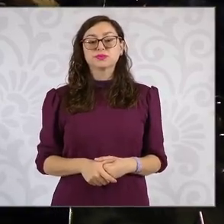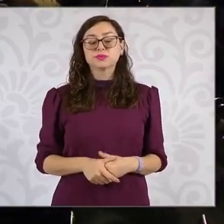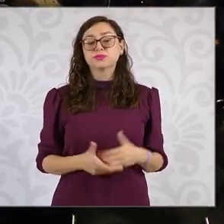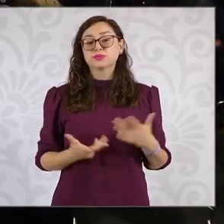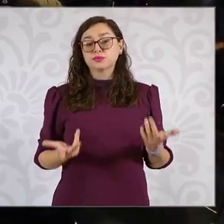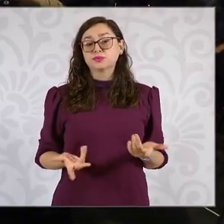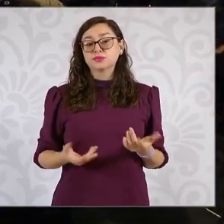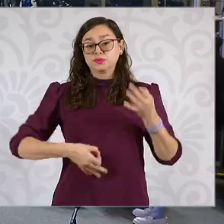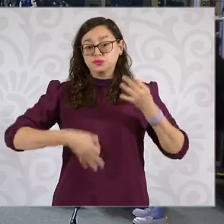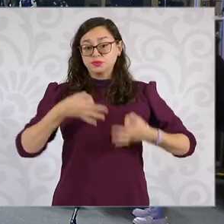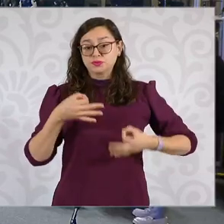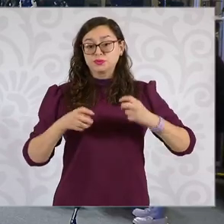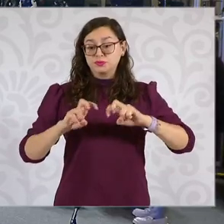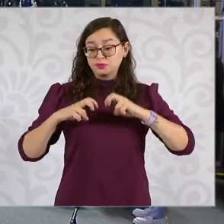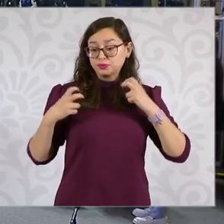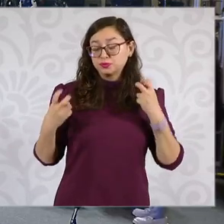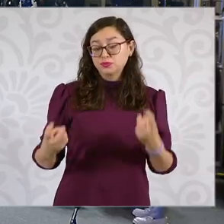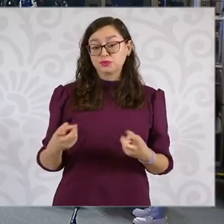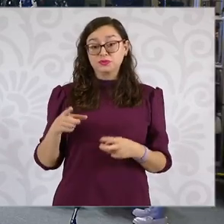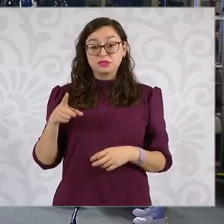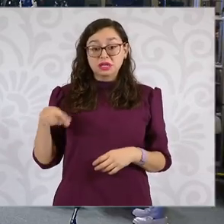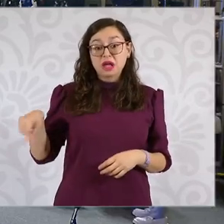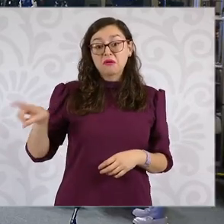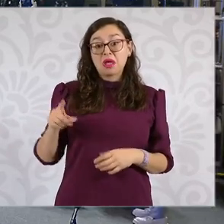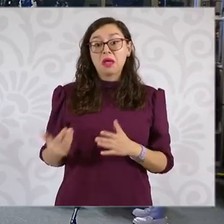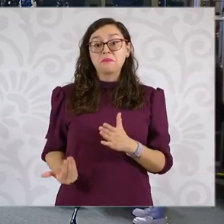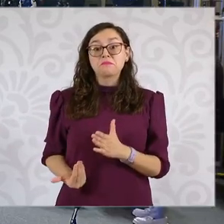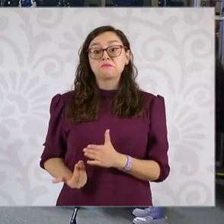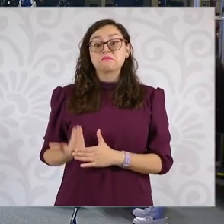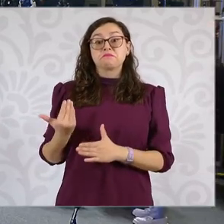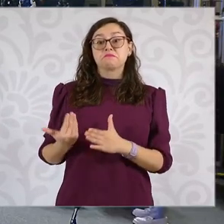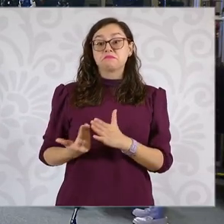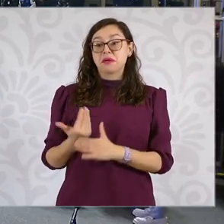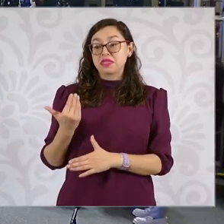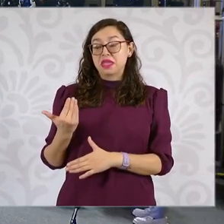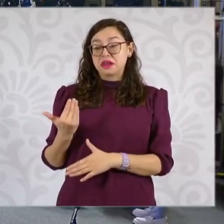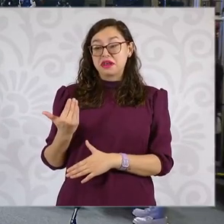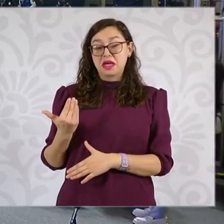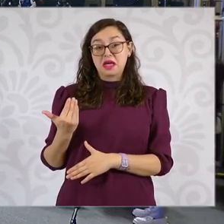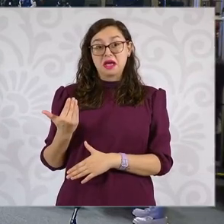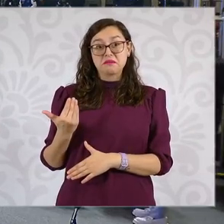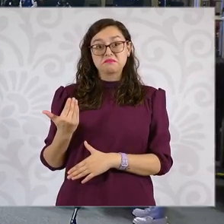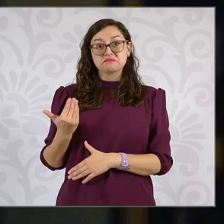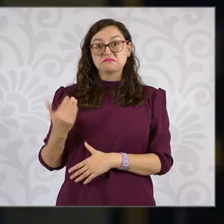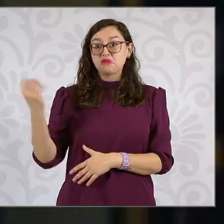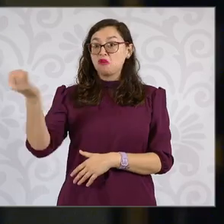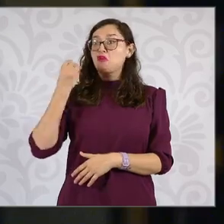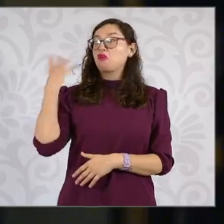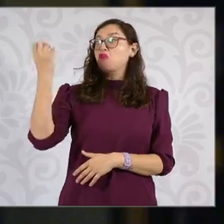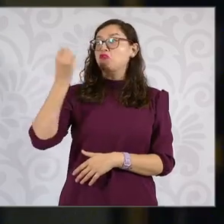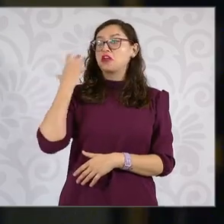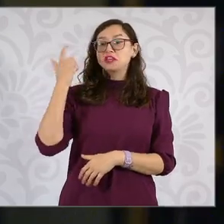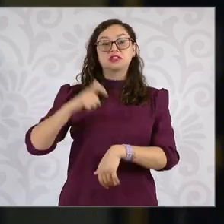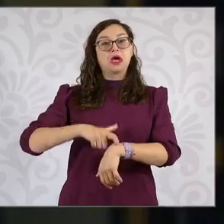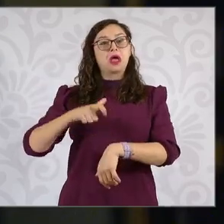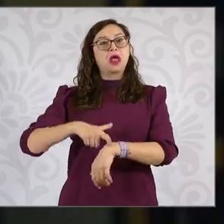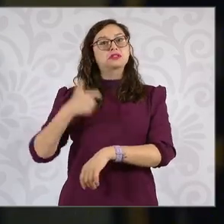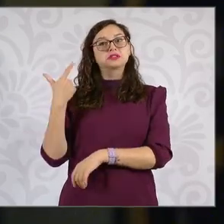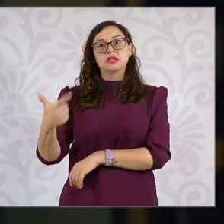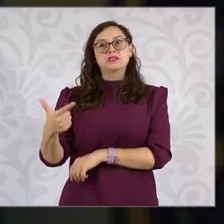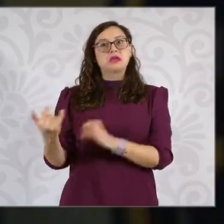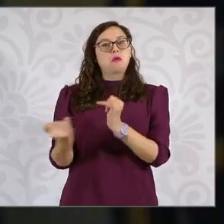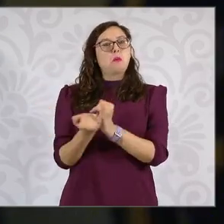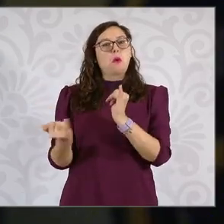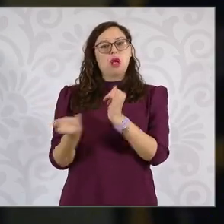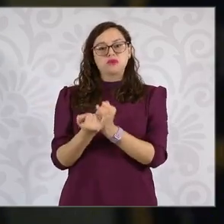Judicial desde hoy darán una conferencia matutina en el mismo horario de su conferencia, saber cuál es su opinión